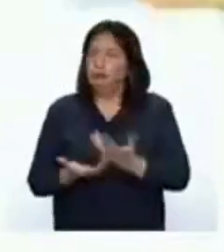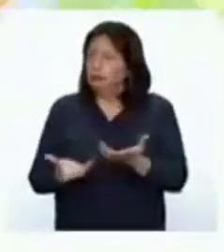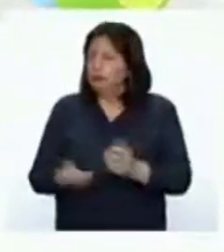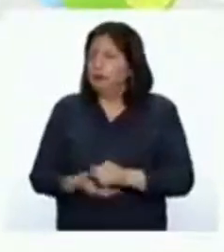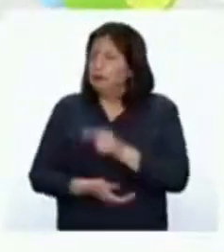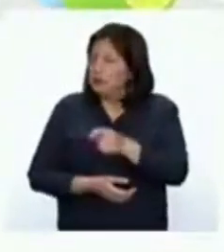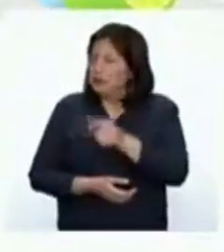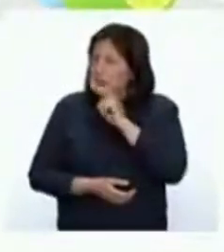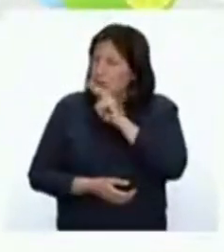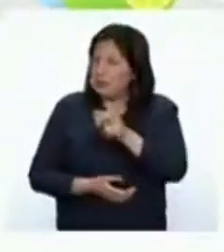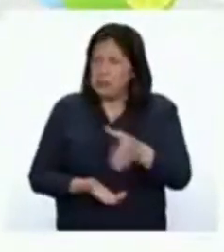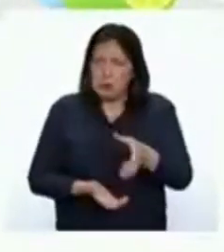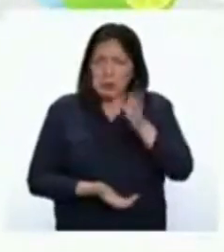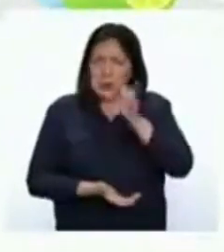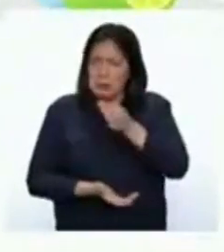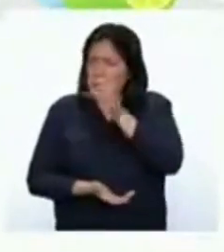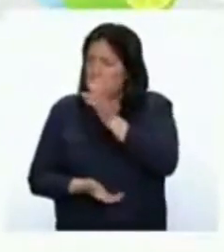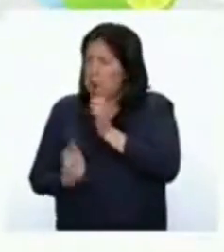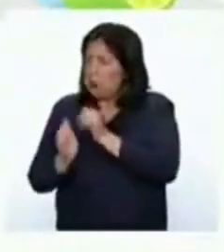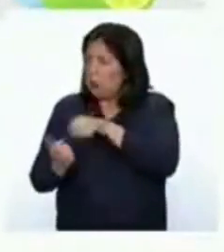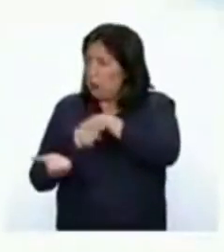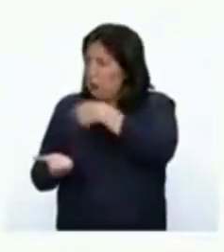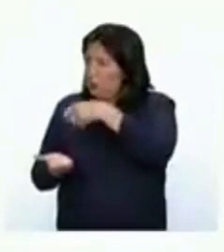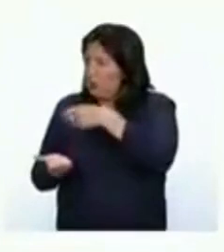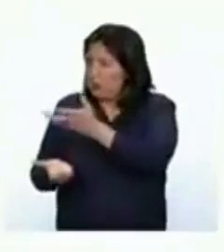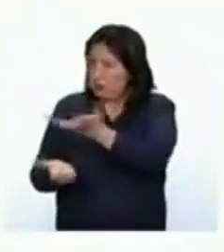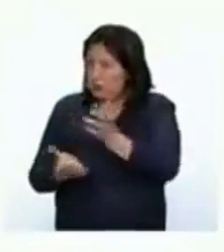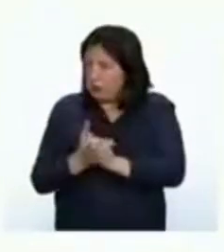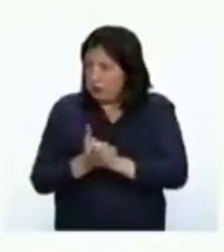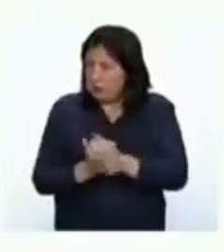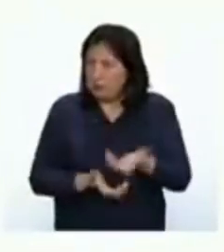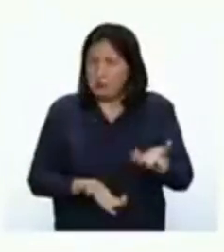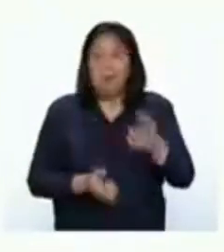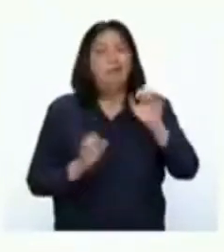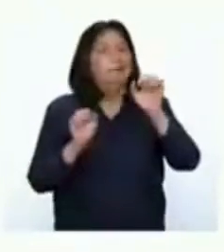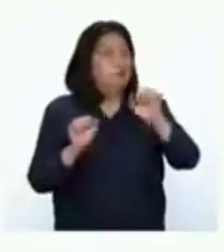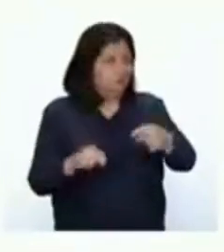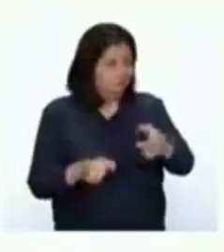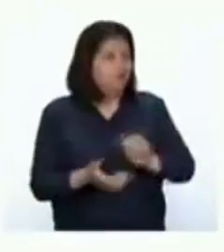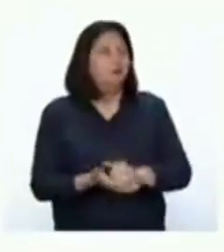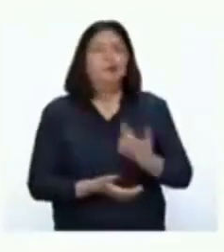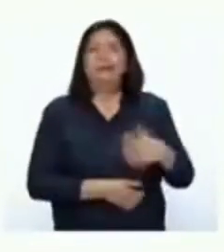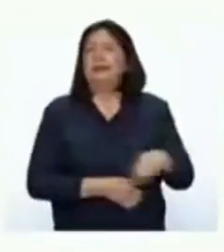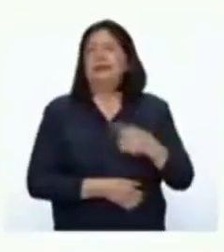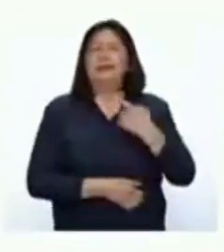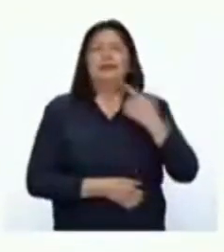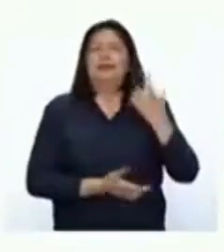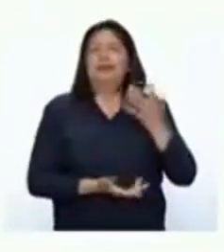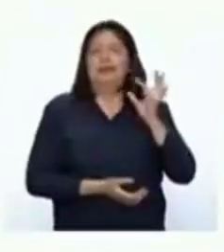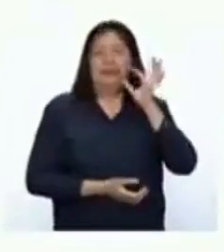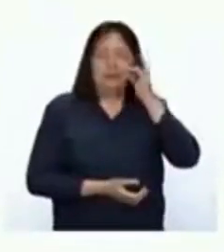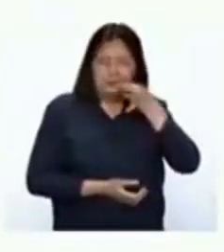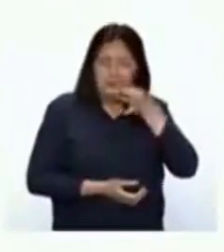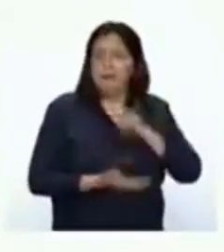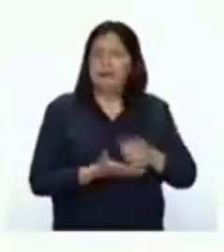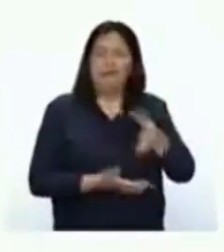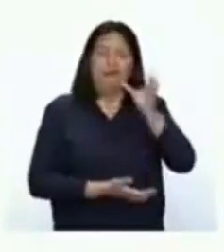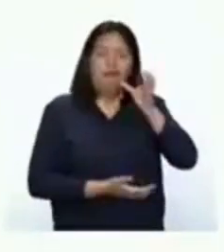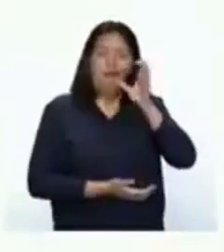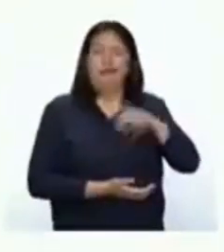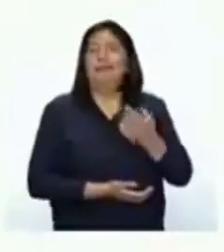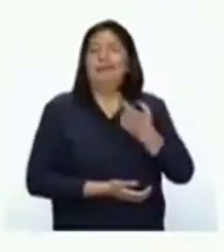notado con qué bebidas acompañan sus alimentos nuestros amigos? ¡Sí! Con ricas bebidas cítricas.